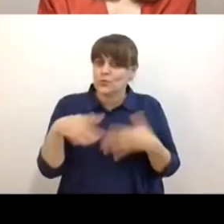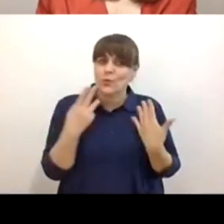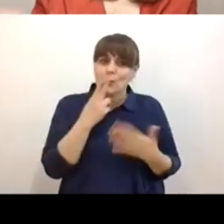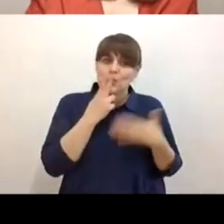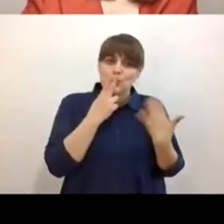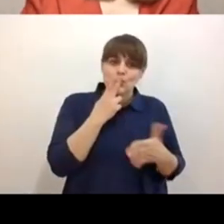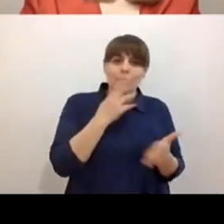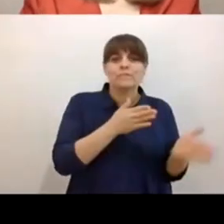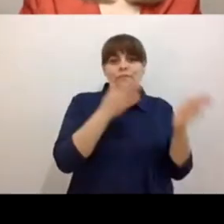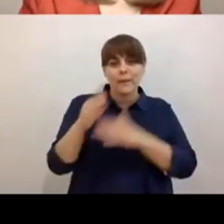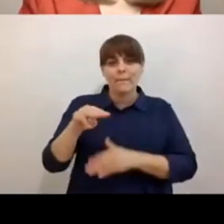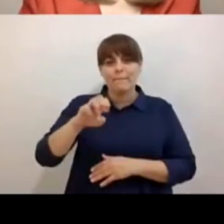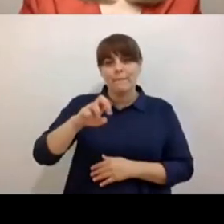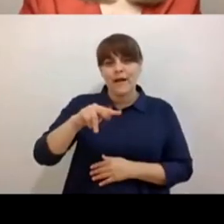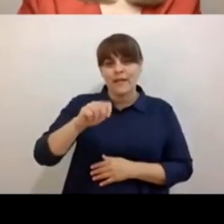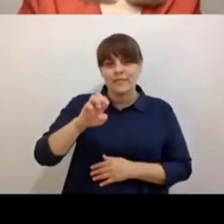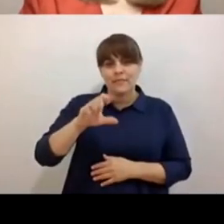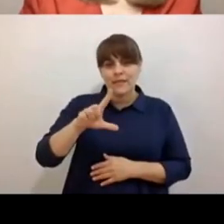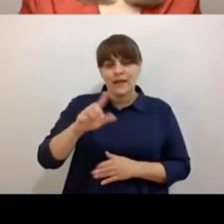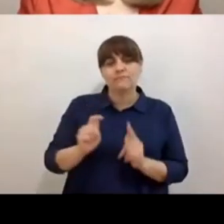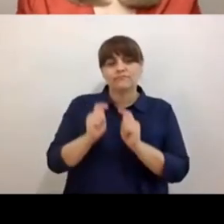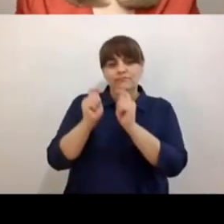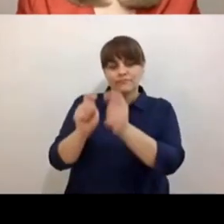Muchísimas gracias por estar acá. Gracias.